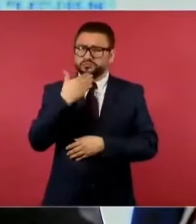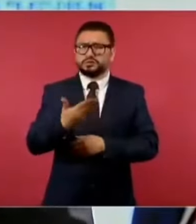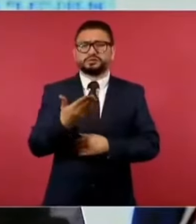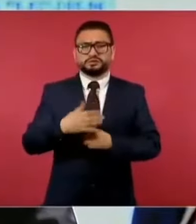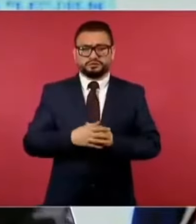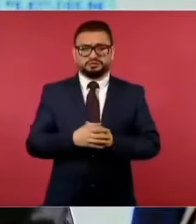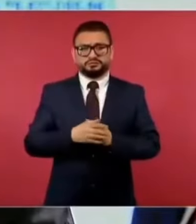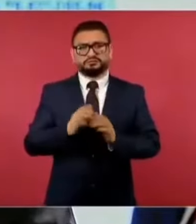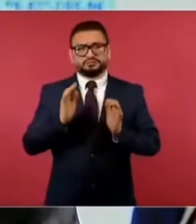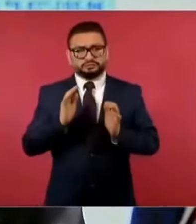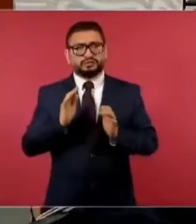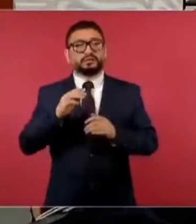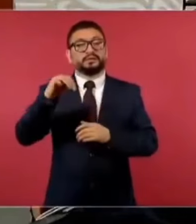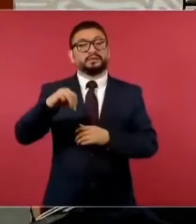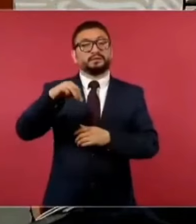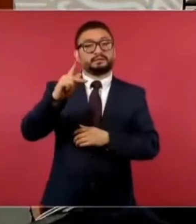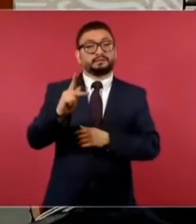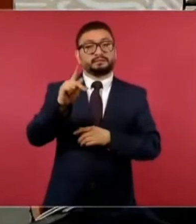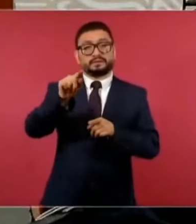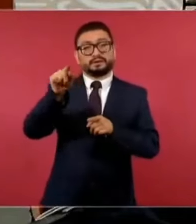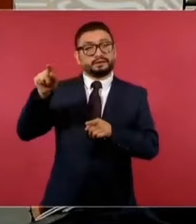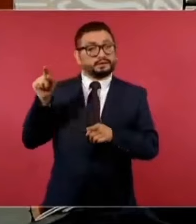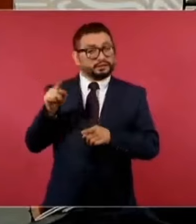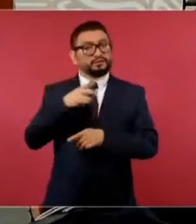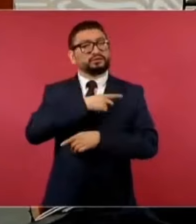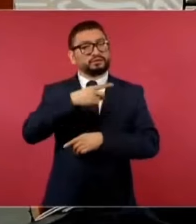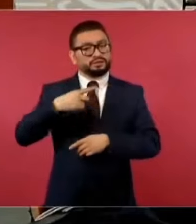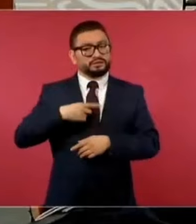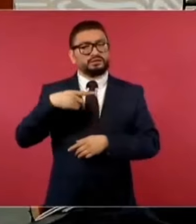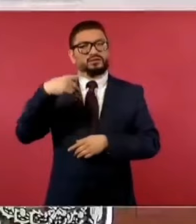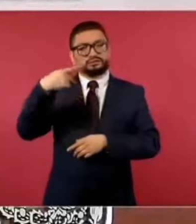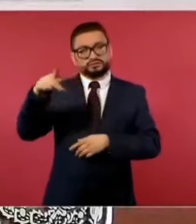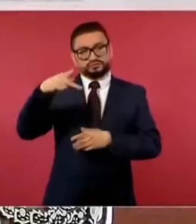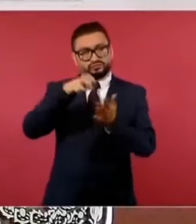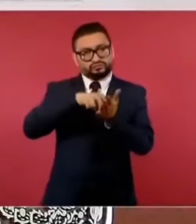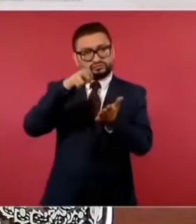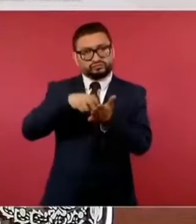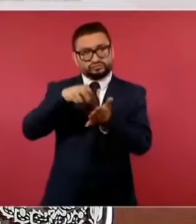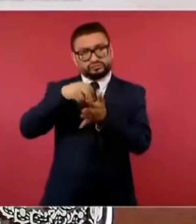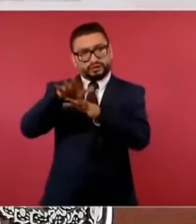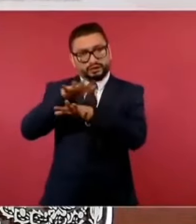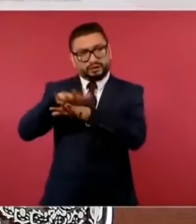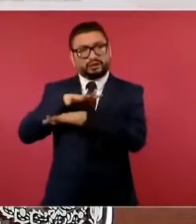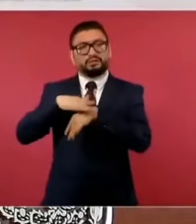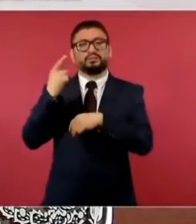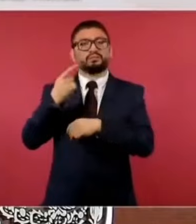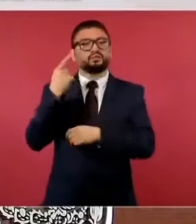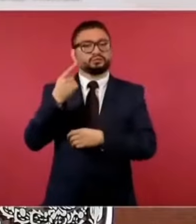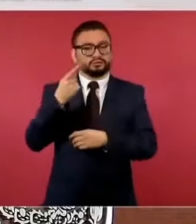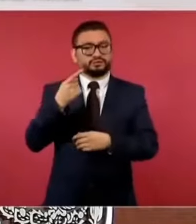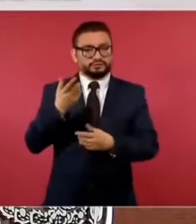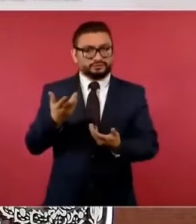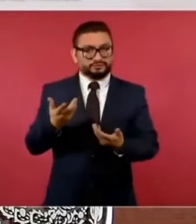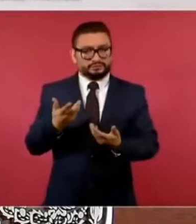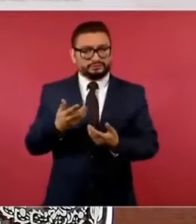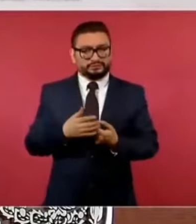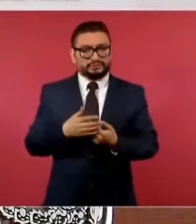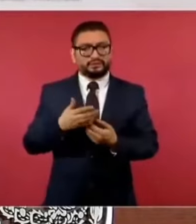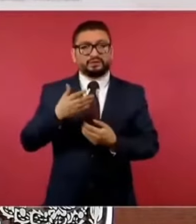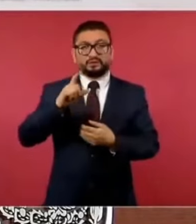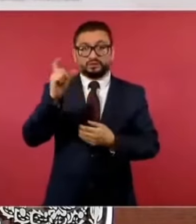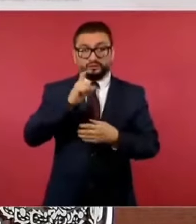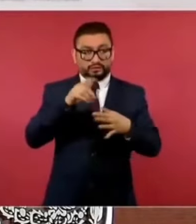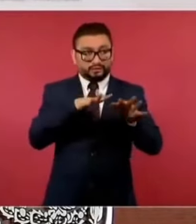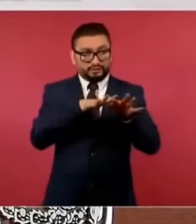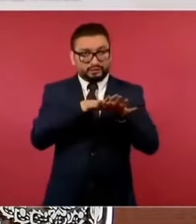Claro que también los ministerios públicos pues tienen que tener una reforma, porque cuando vino el cambio,